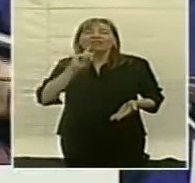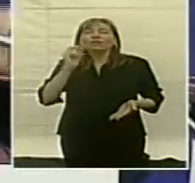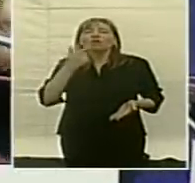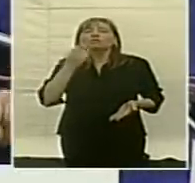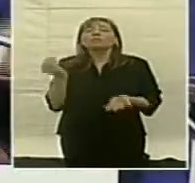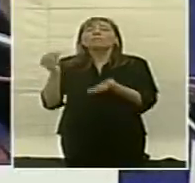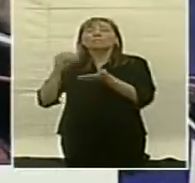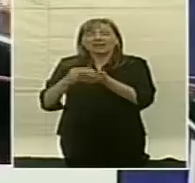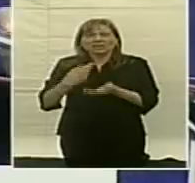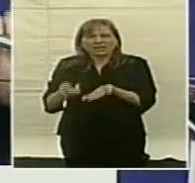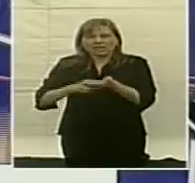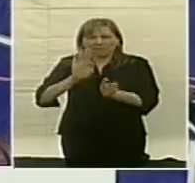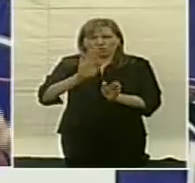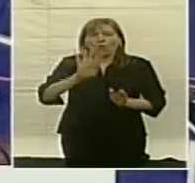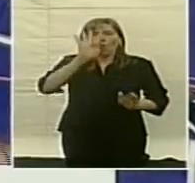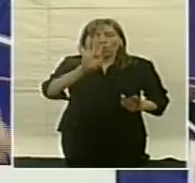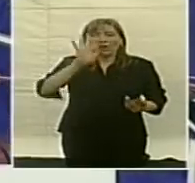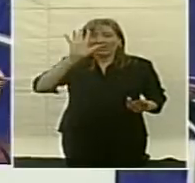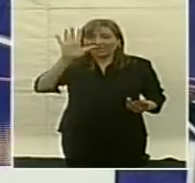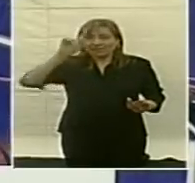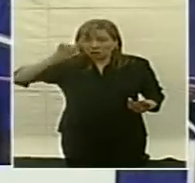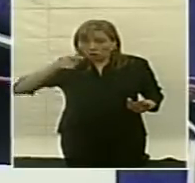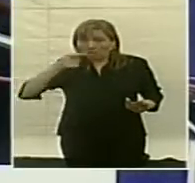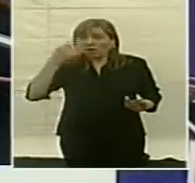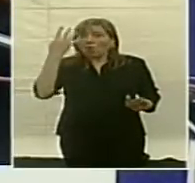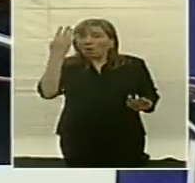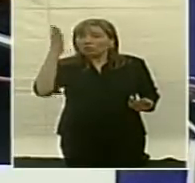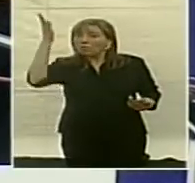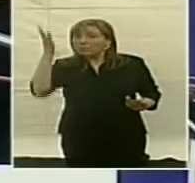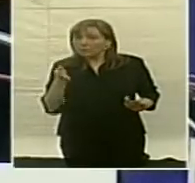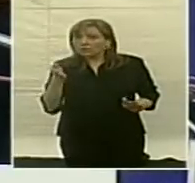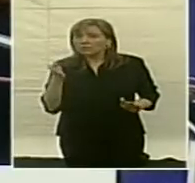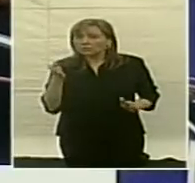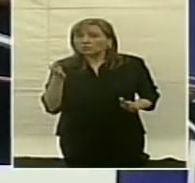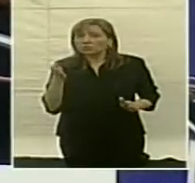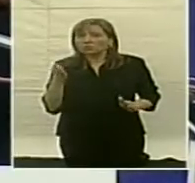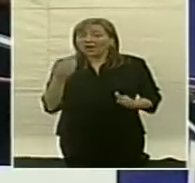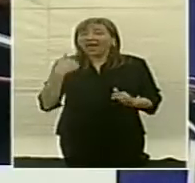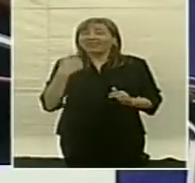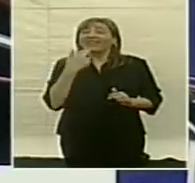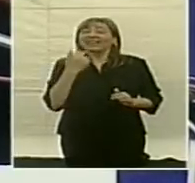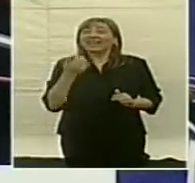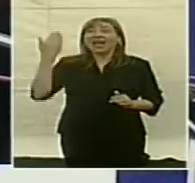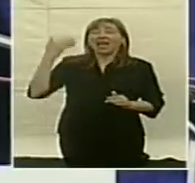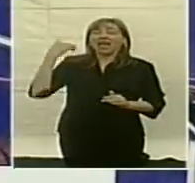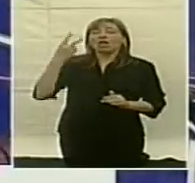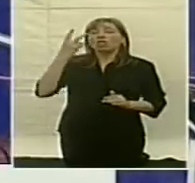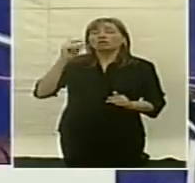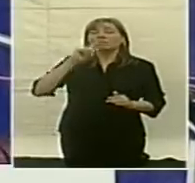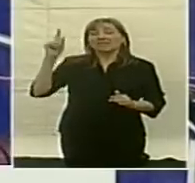,4 por ciento de lo que generábamos en el 2003.